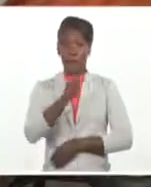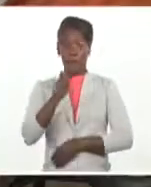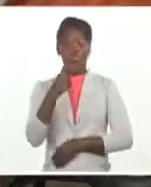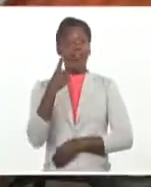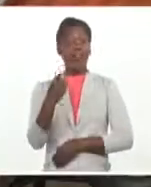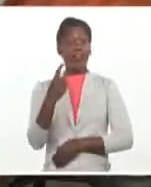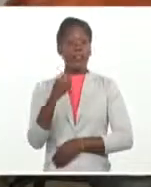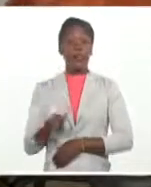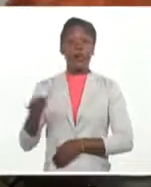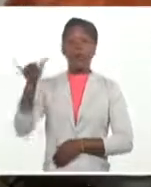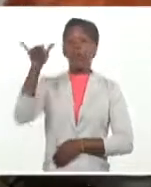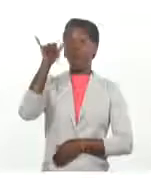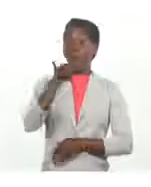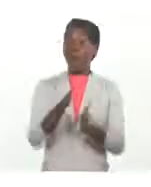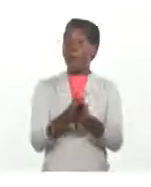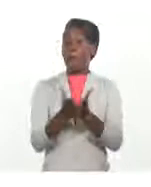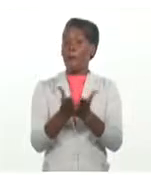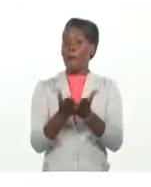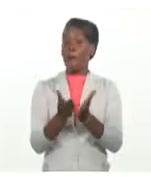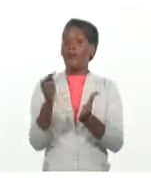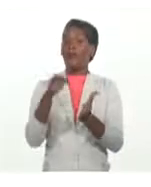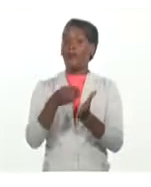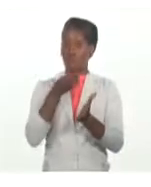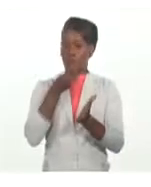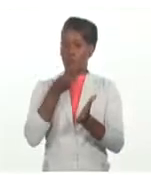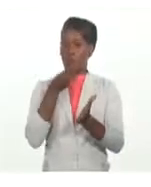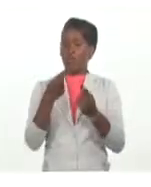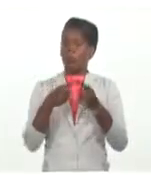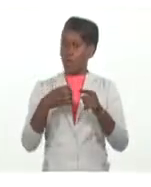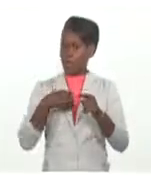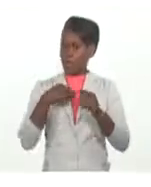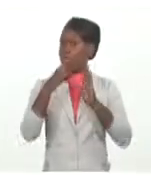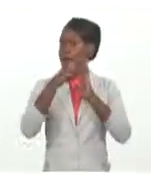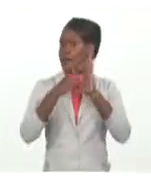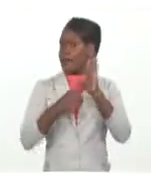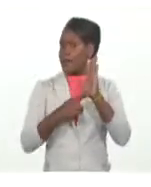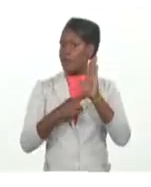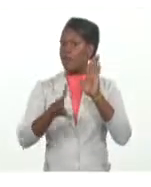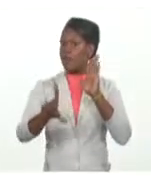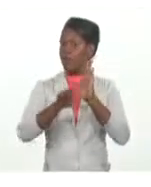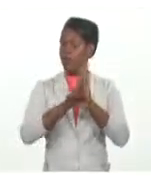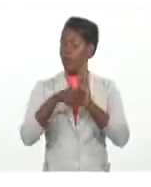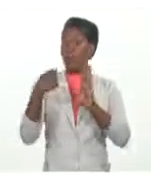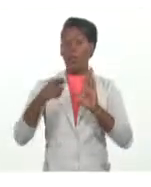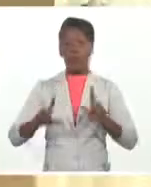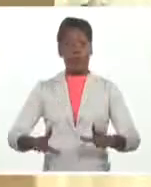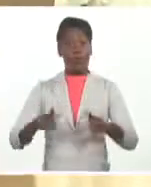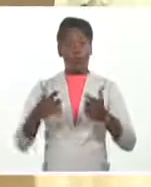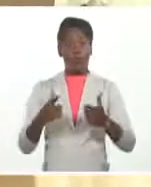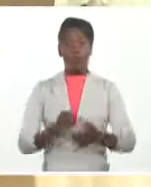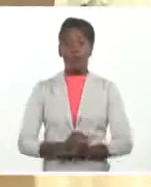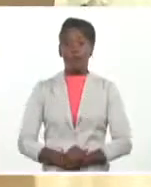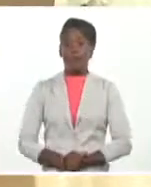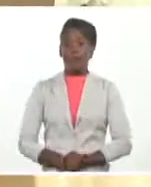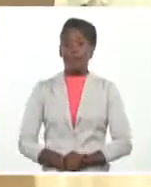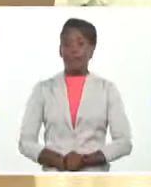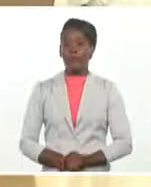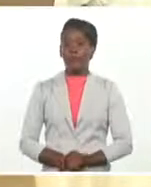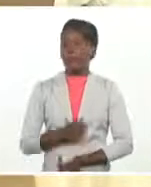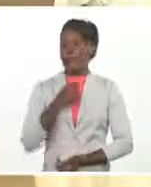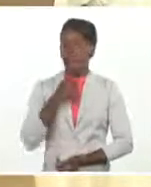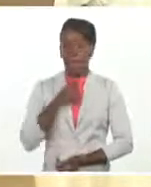seguridad y cumpla con los requisitos internacionales una vez estandarizado su uso. Usted debe entrar a una página web,